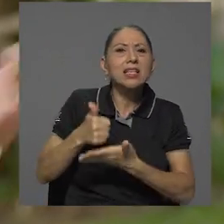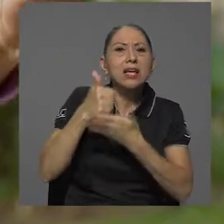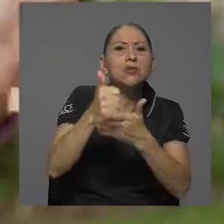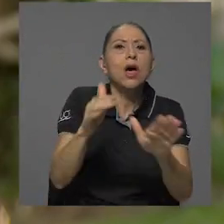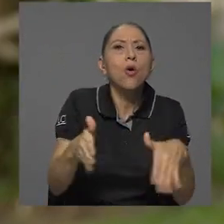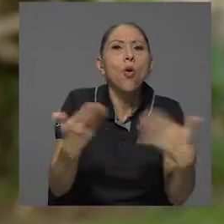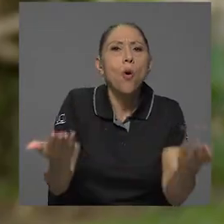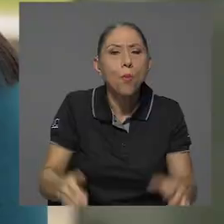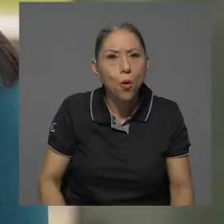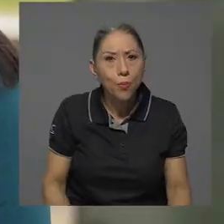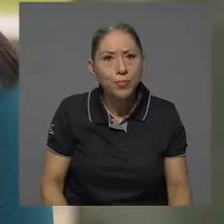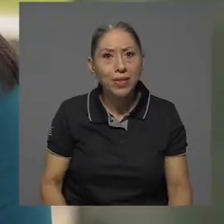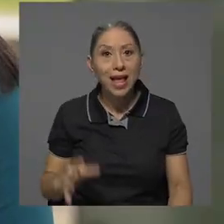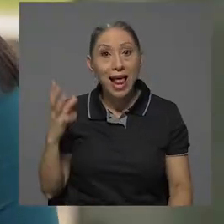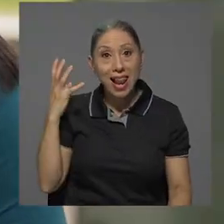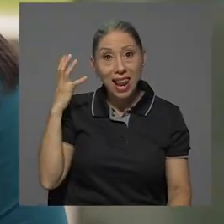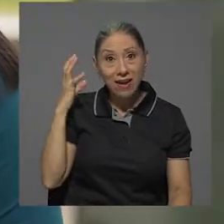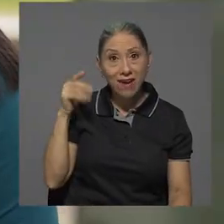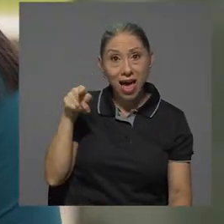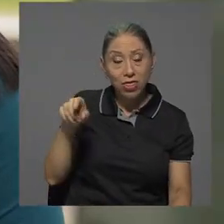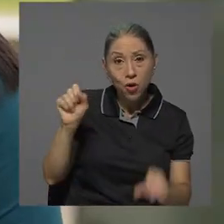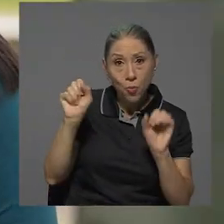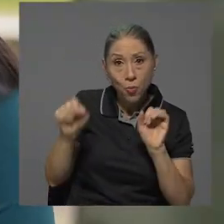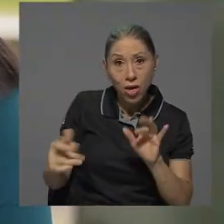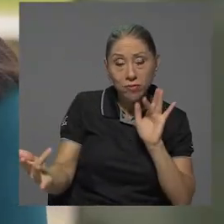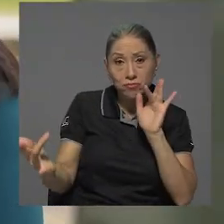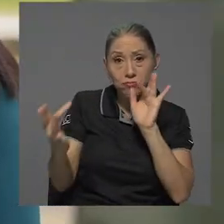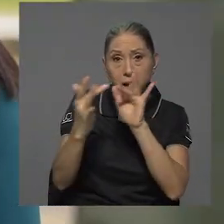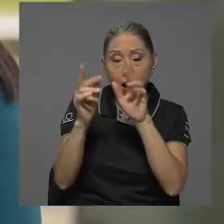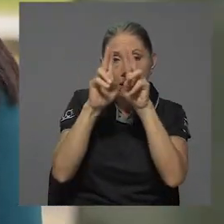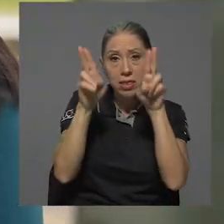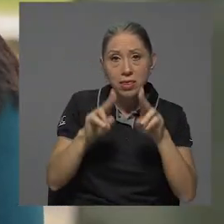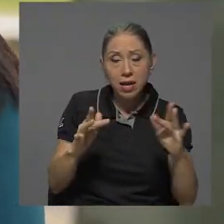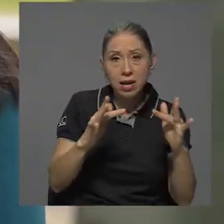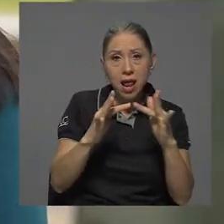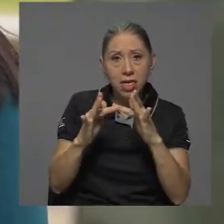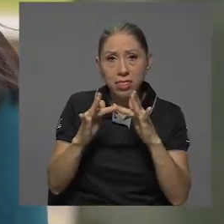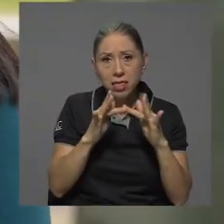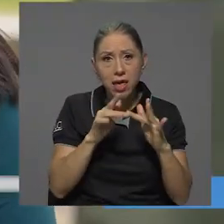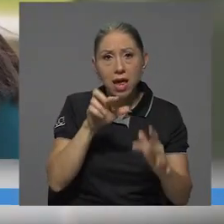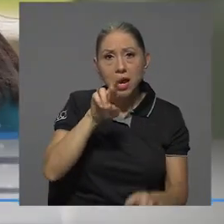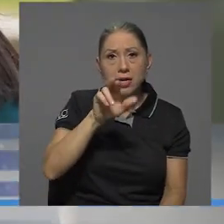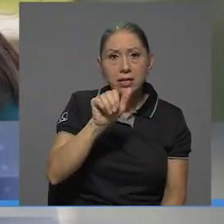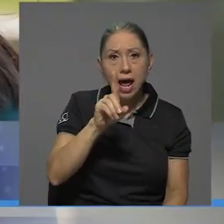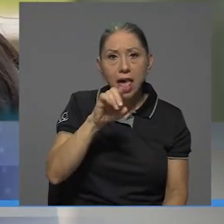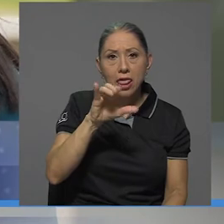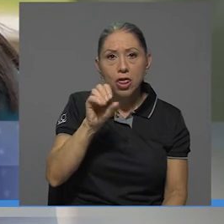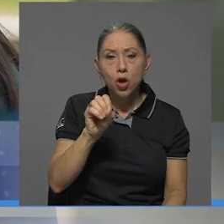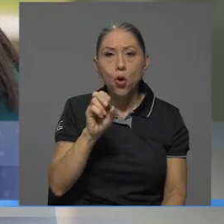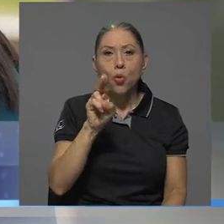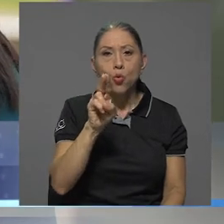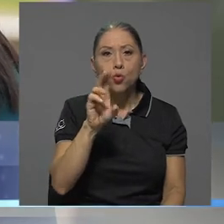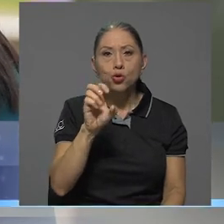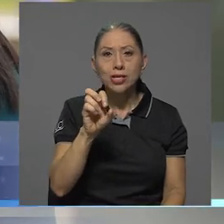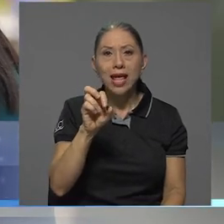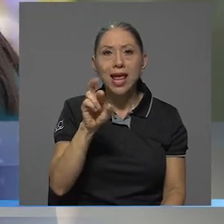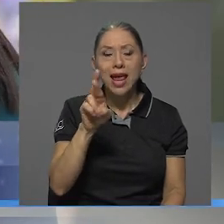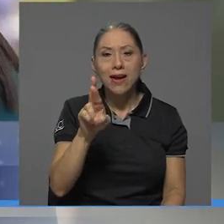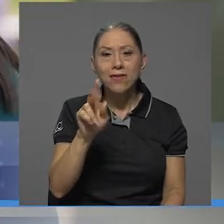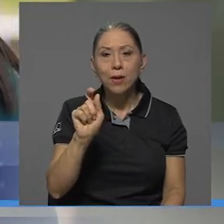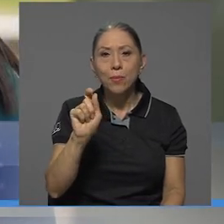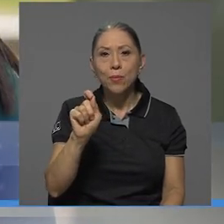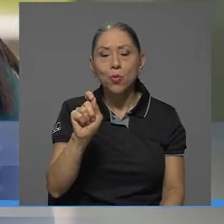iniciativas? La radio se puede encontrar directamente en internet. Está en radioucr